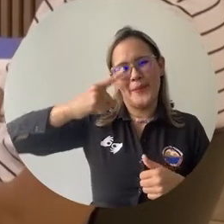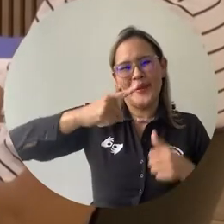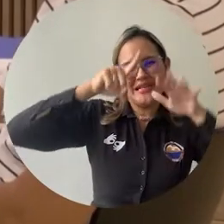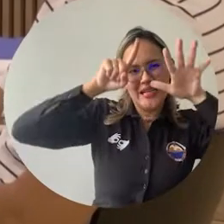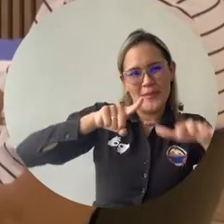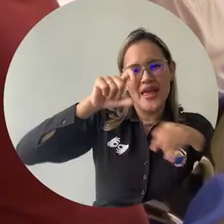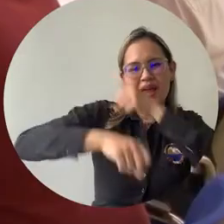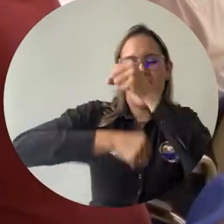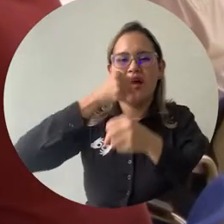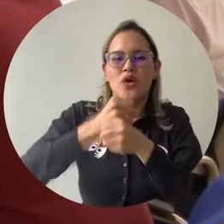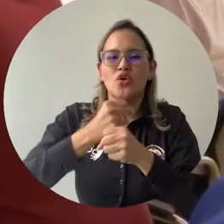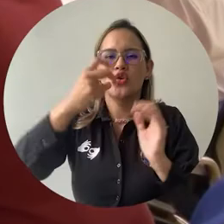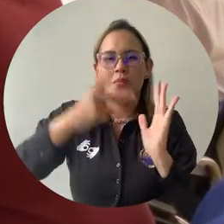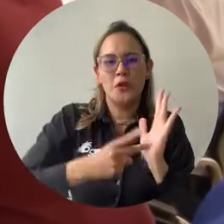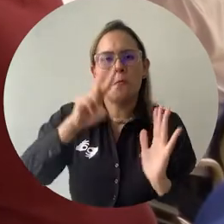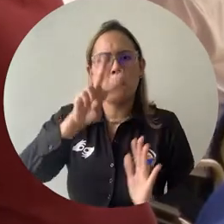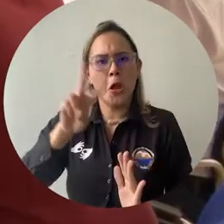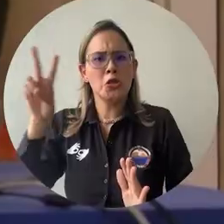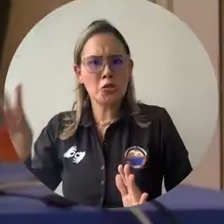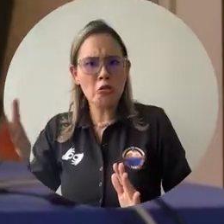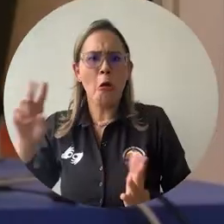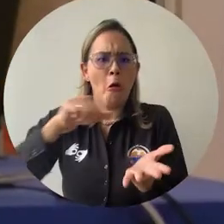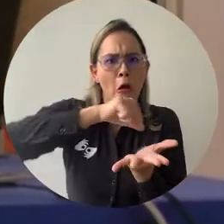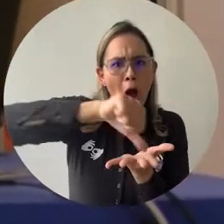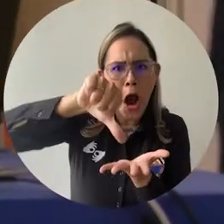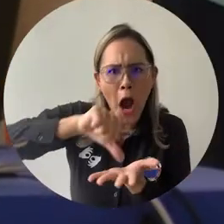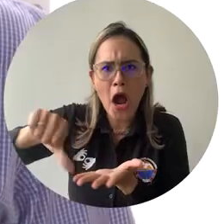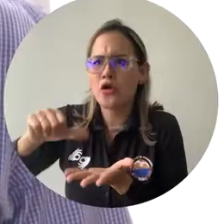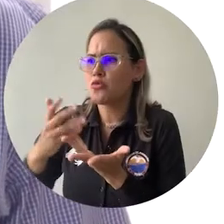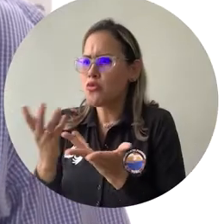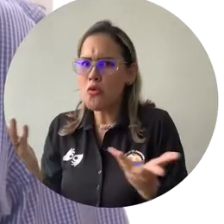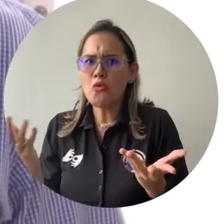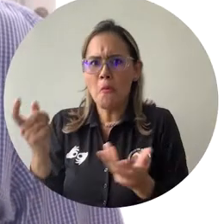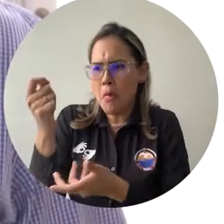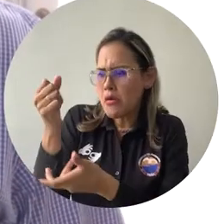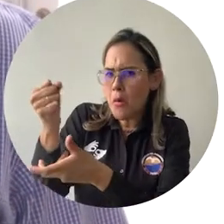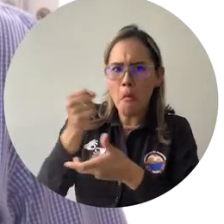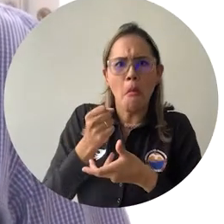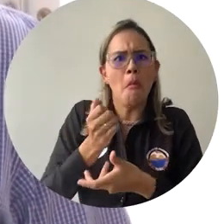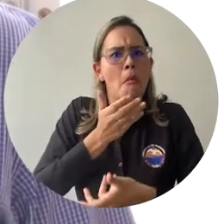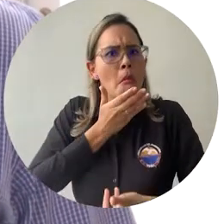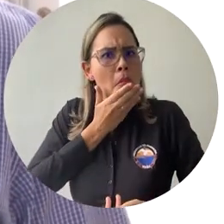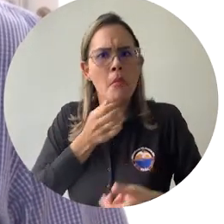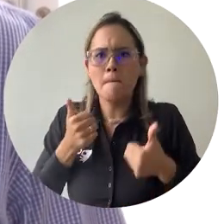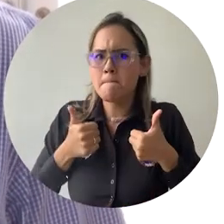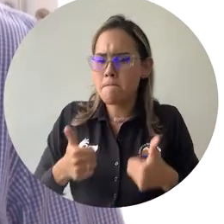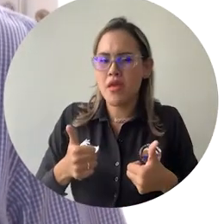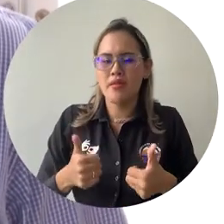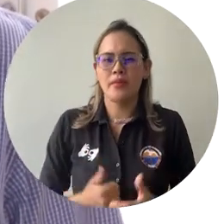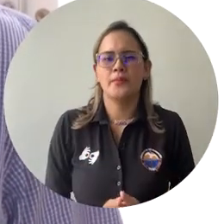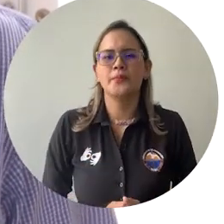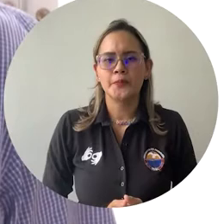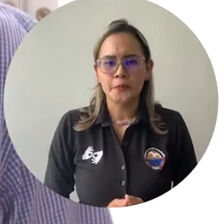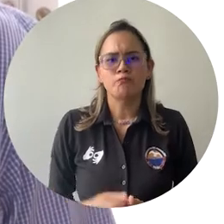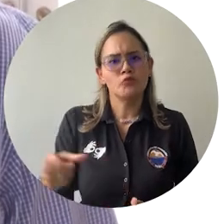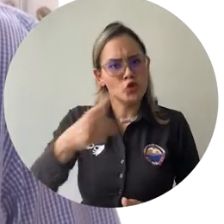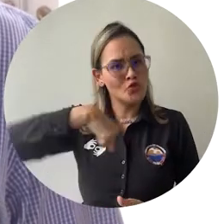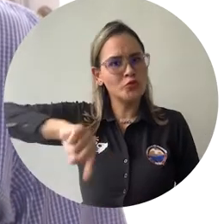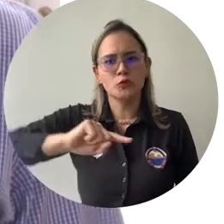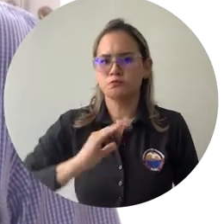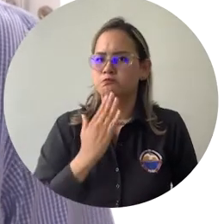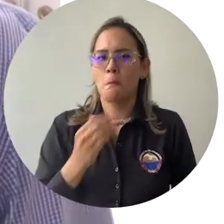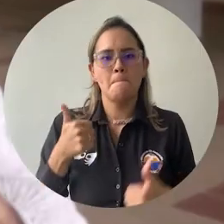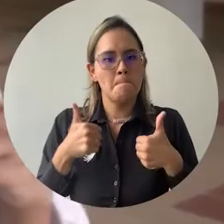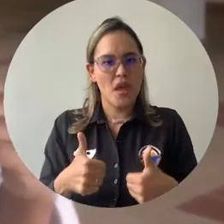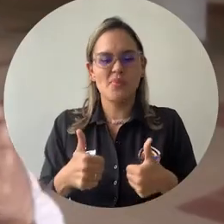primera parte del 2022, conforme a sus ingresos y gastos. Estamos muy satisfechos con la ejecución del presupuesto hasta la fecha,